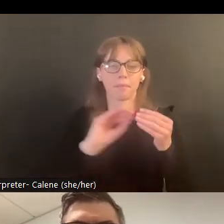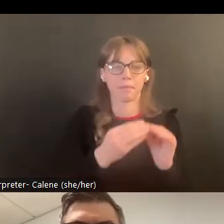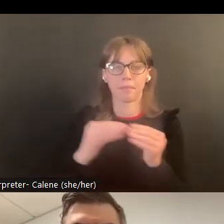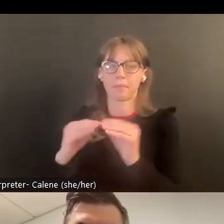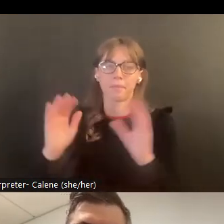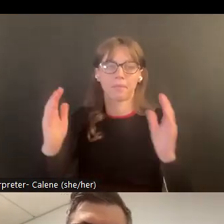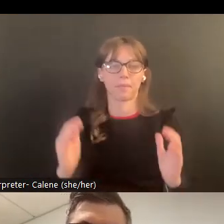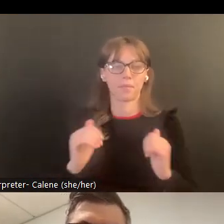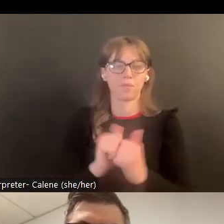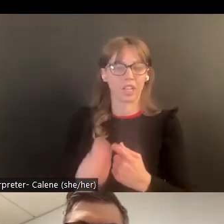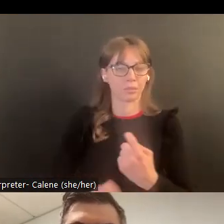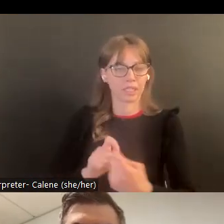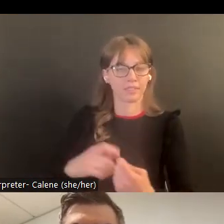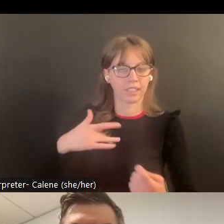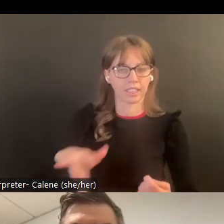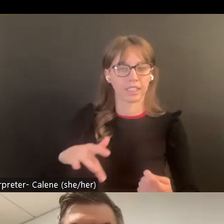en sí lo que sería